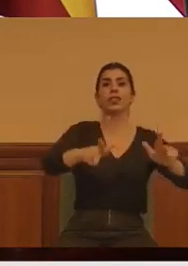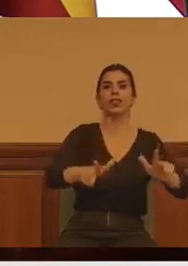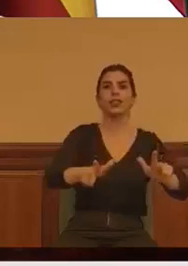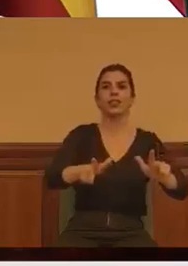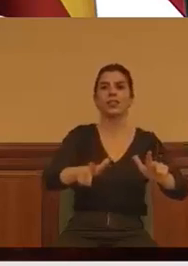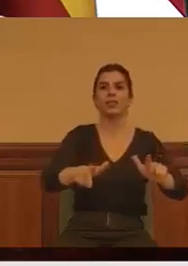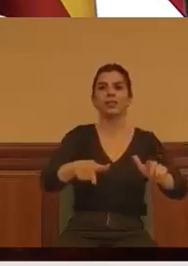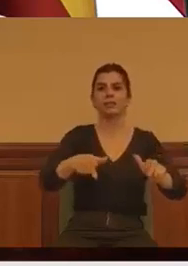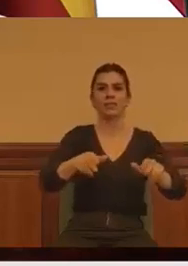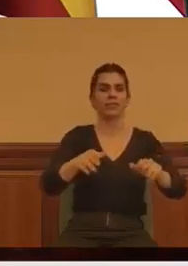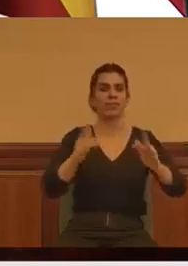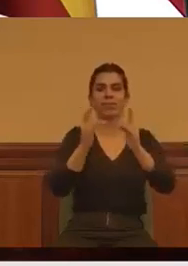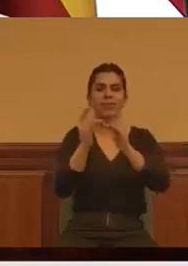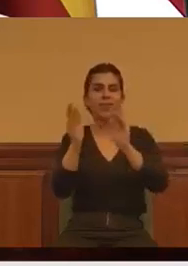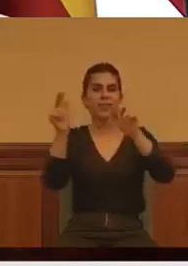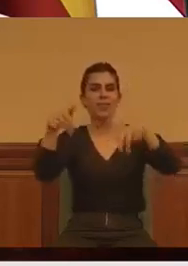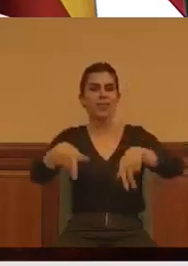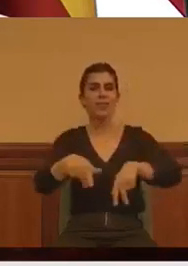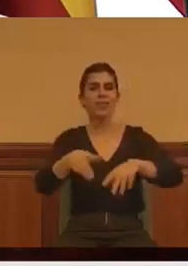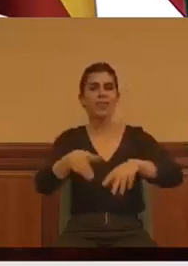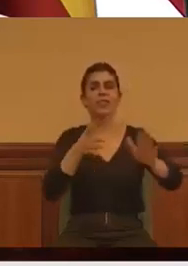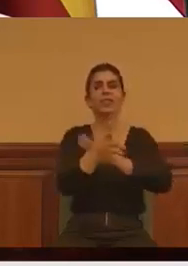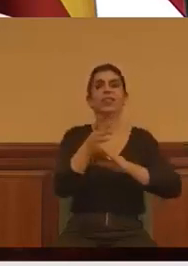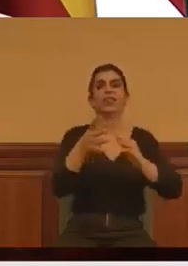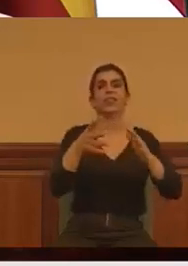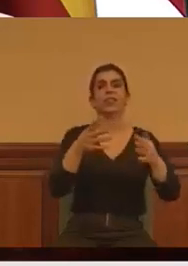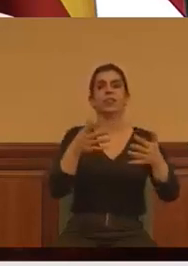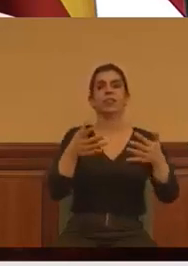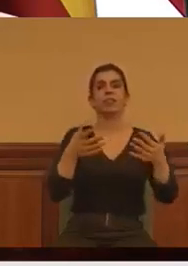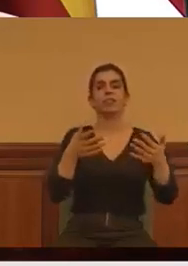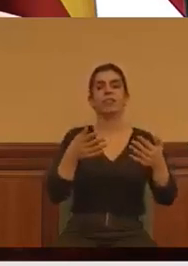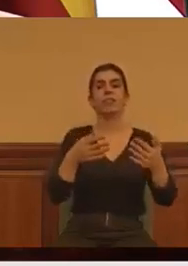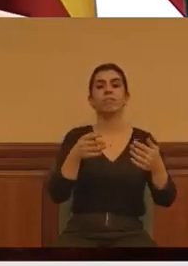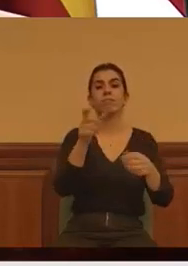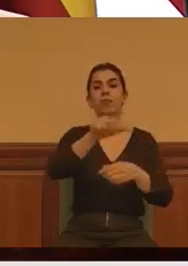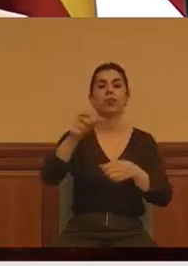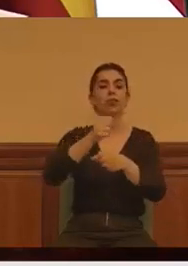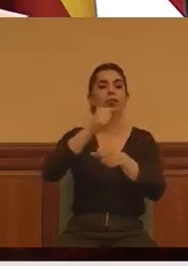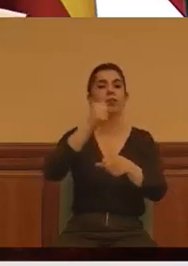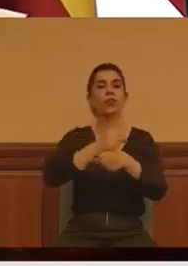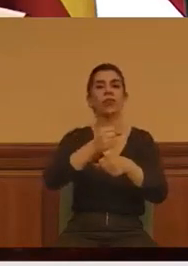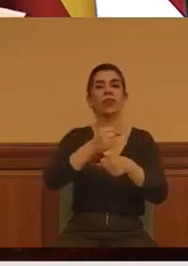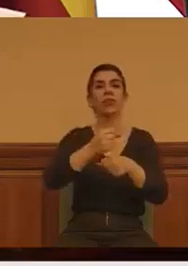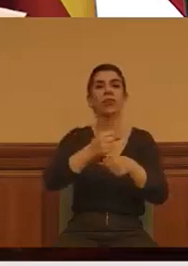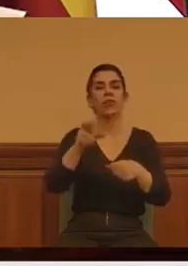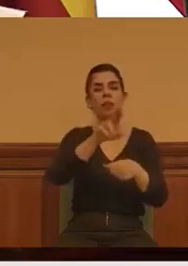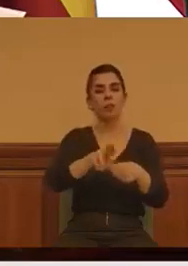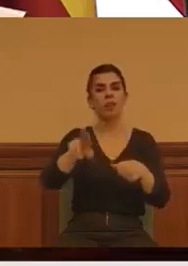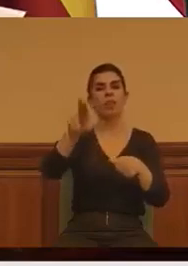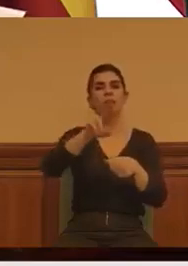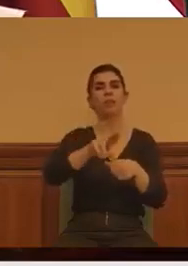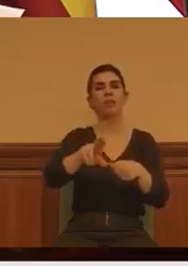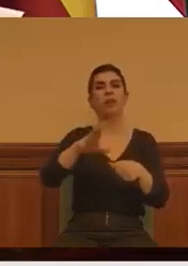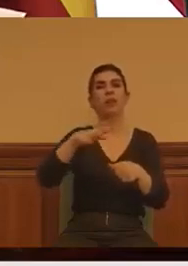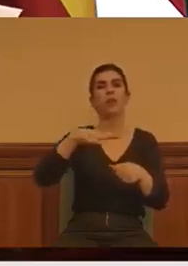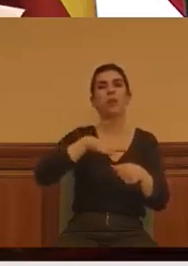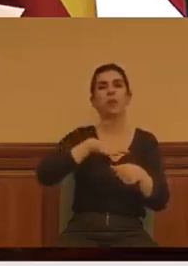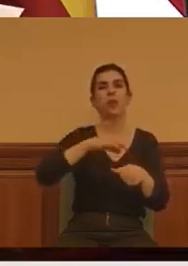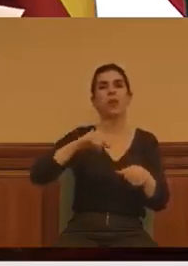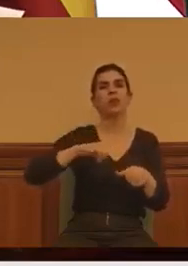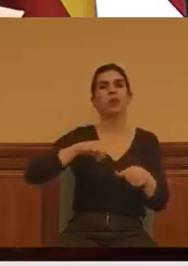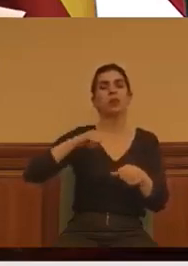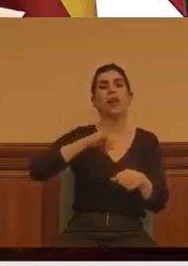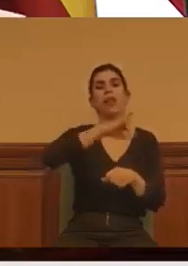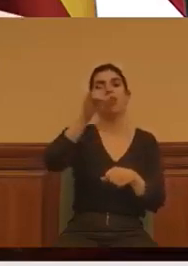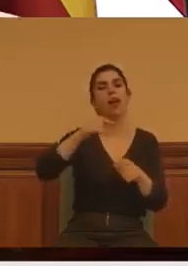interna explica que los trabajadores debían decirles hasta en dos ocasiones que tenían la opción de ser derivados al Zendal.